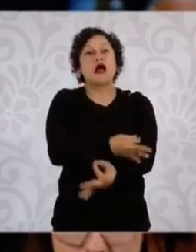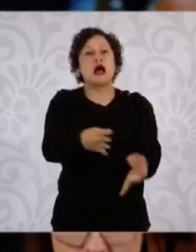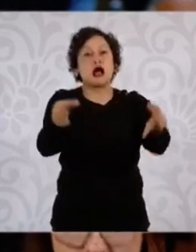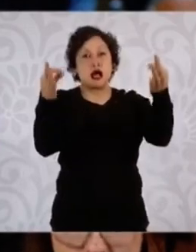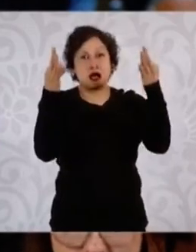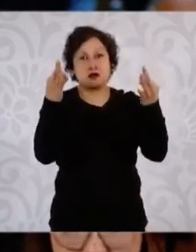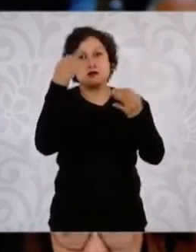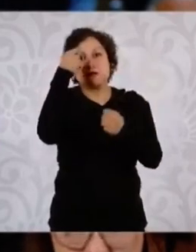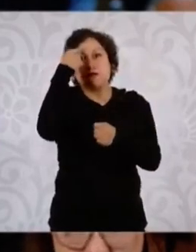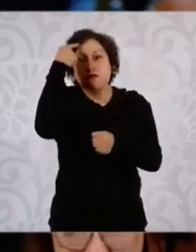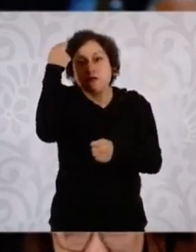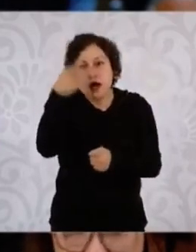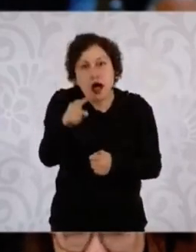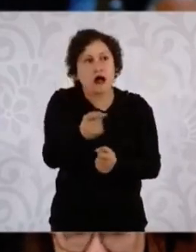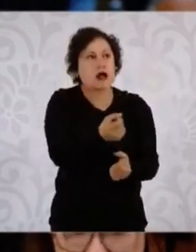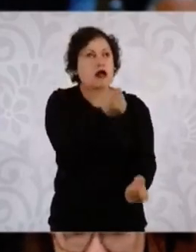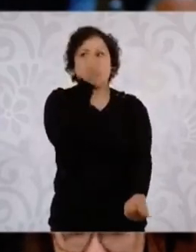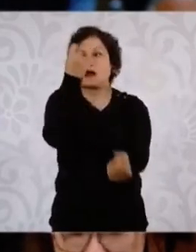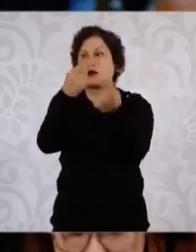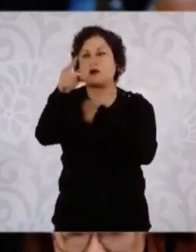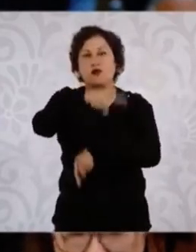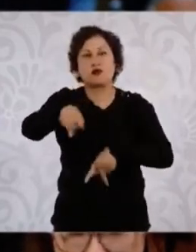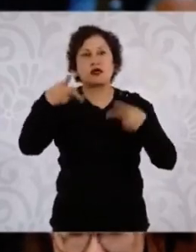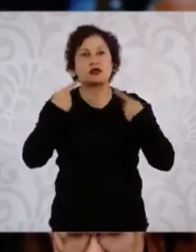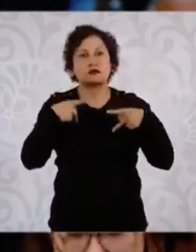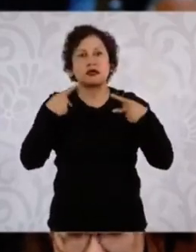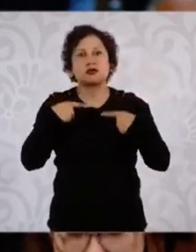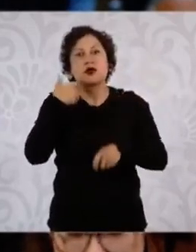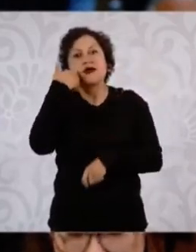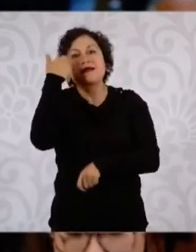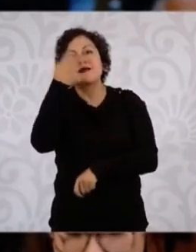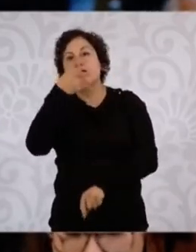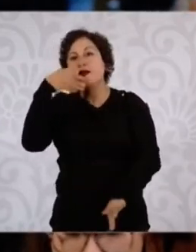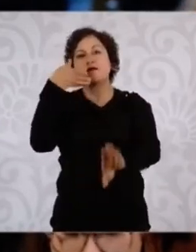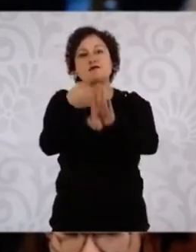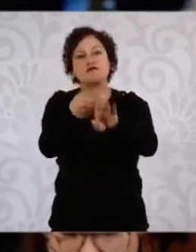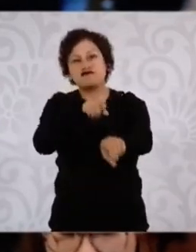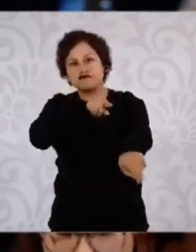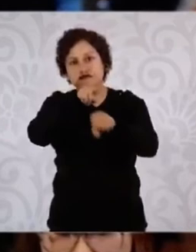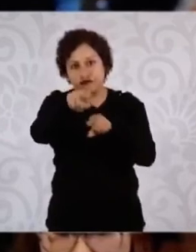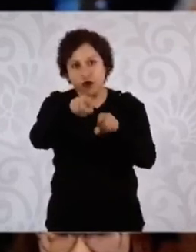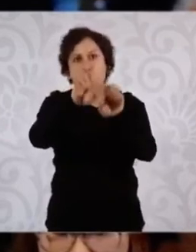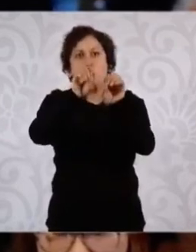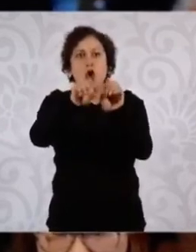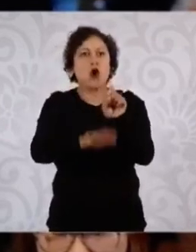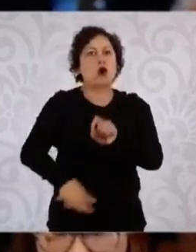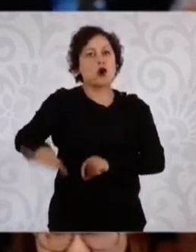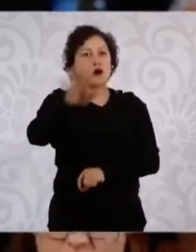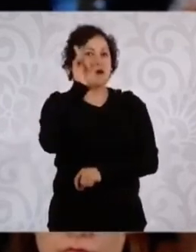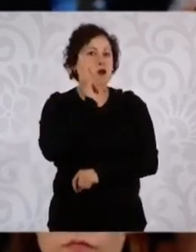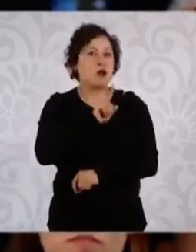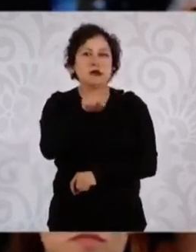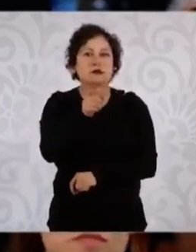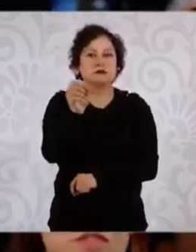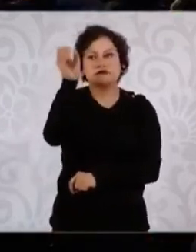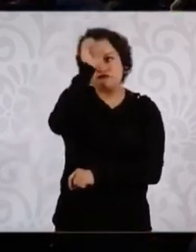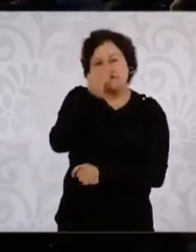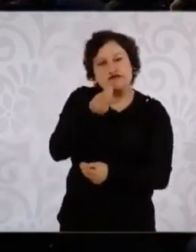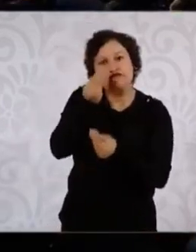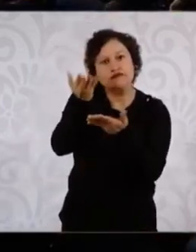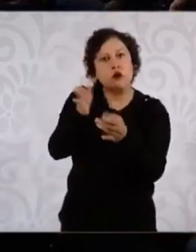que de alguna manera pues no solamente intentan ofenderla, sino ofender a las mujeres en general? Gracias.